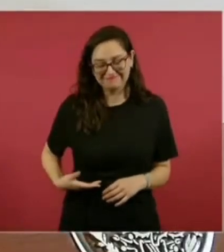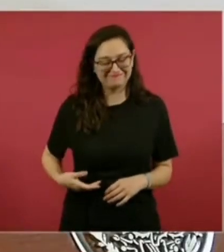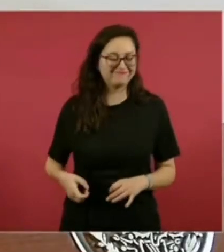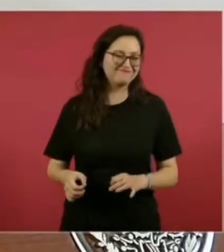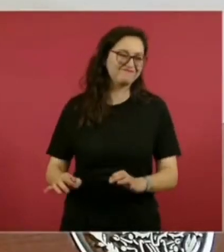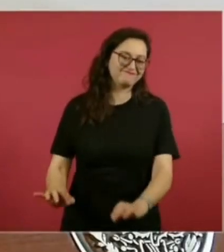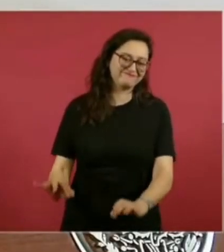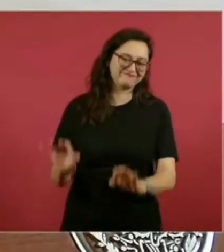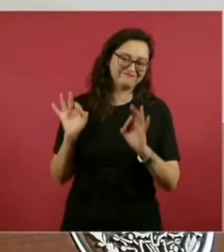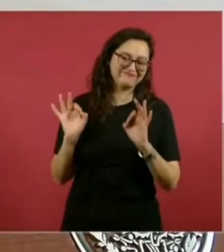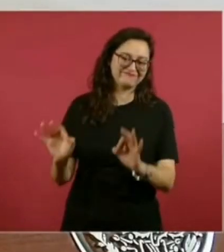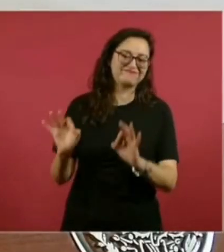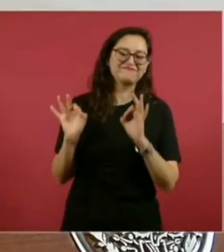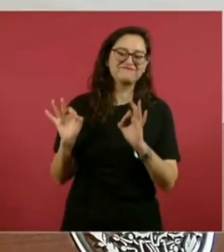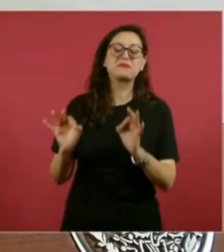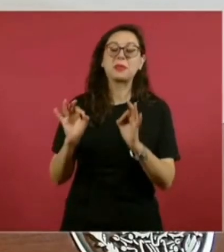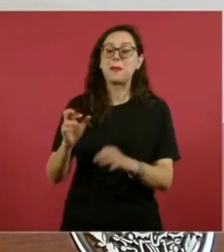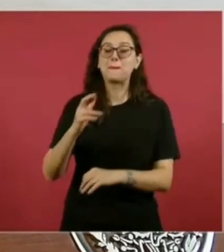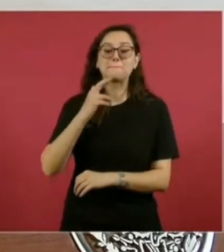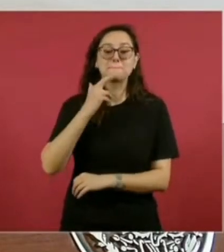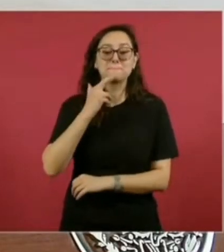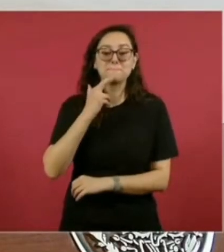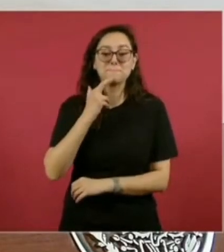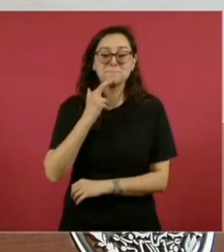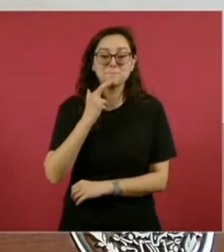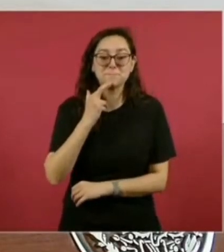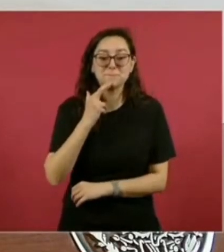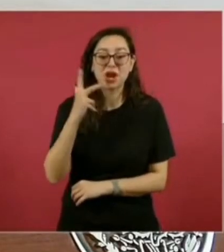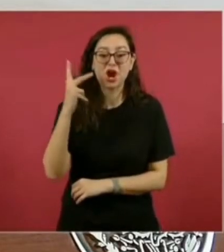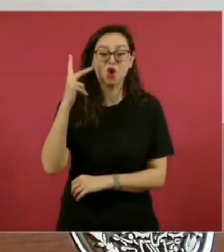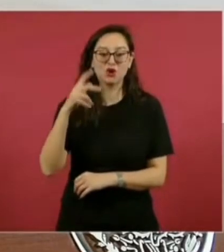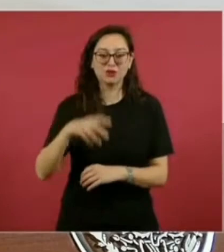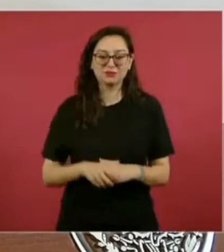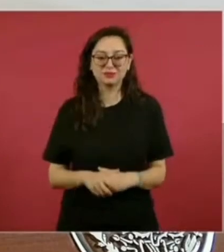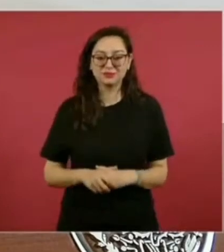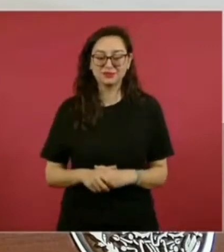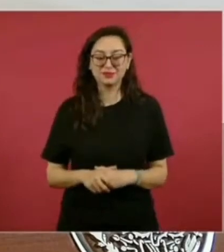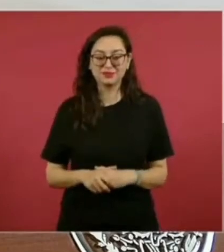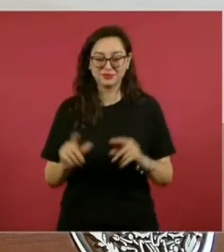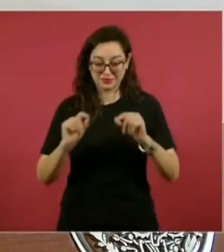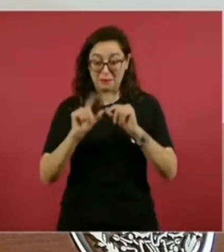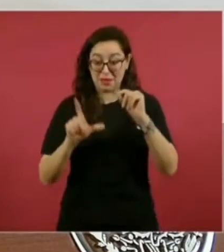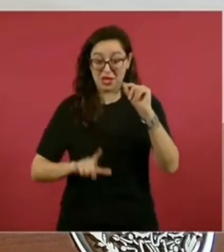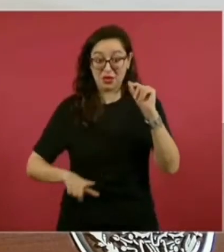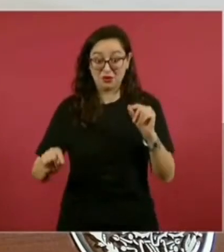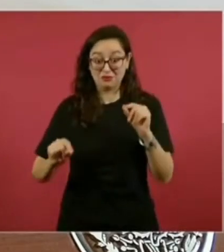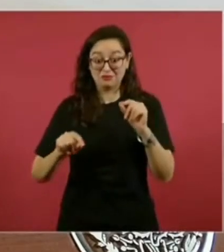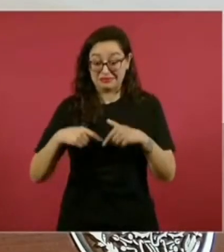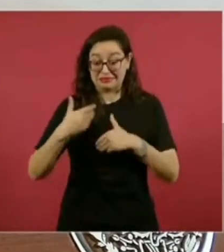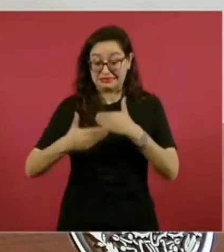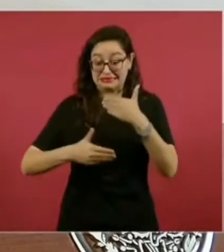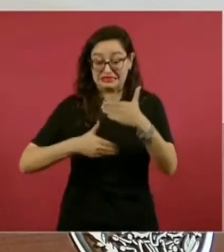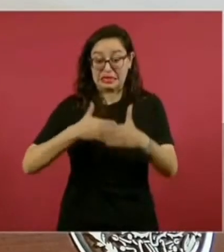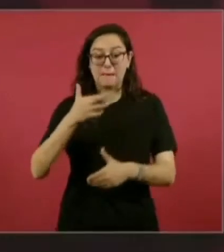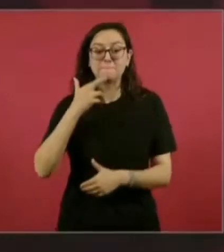de México, en poco tiempo la mejor presidenta del mundo.